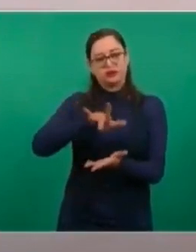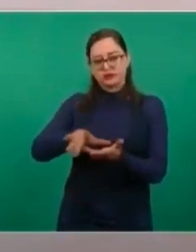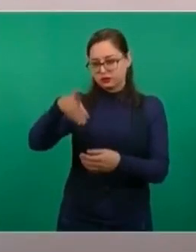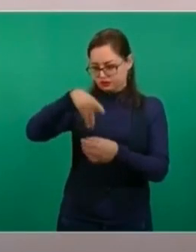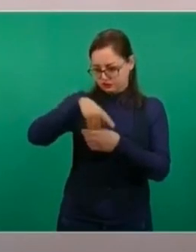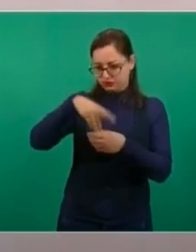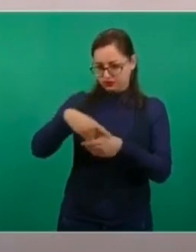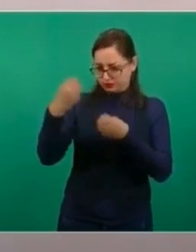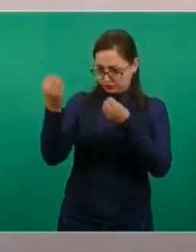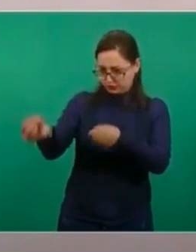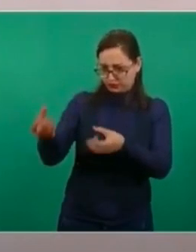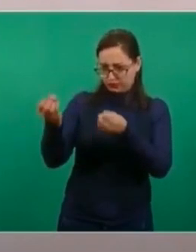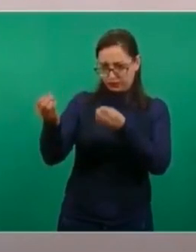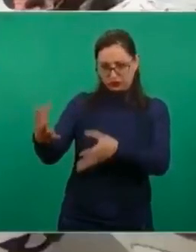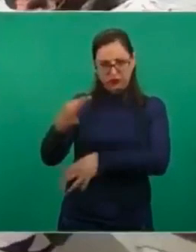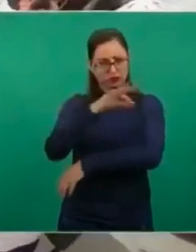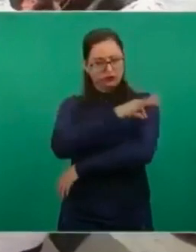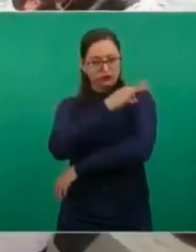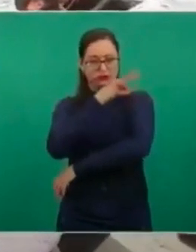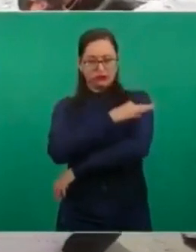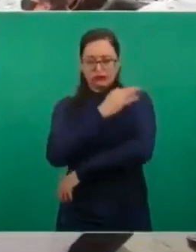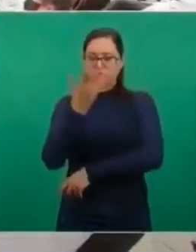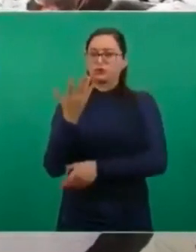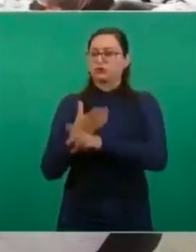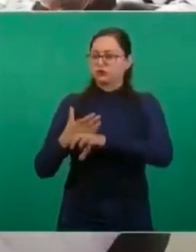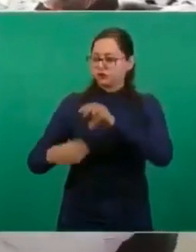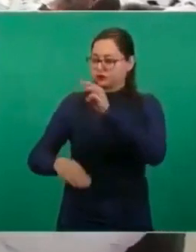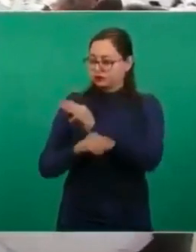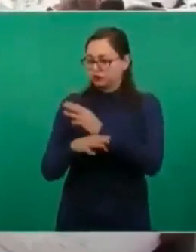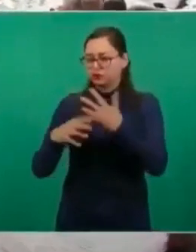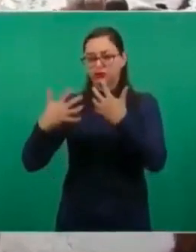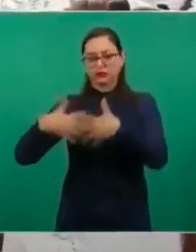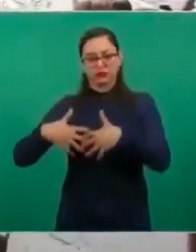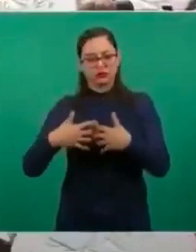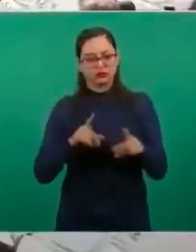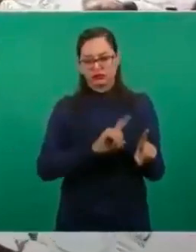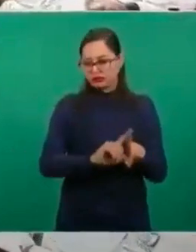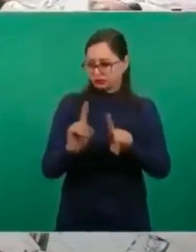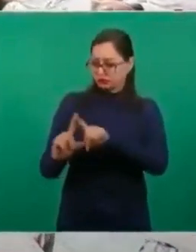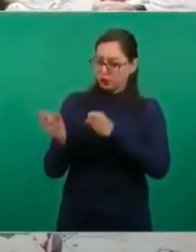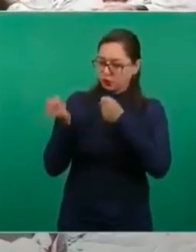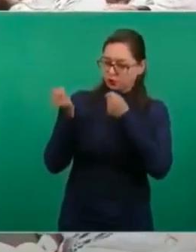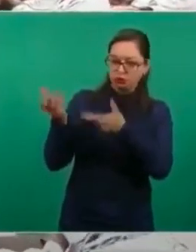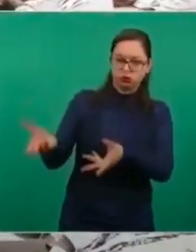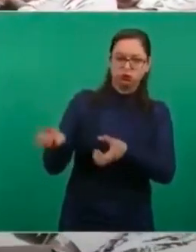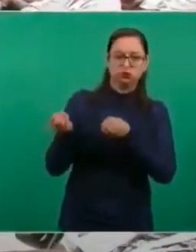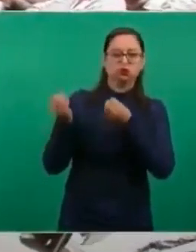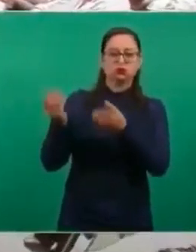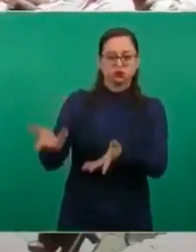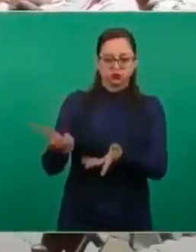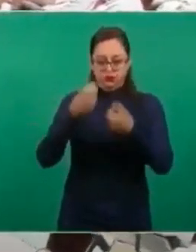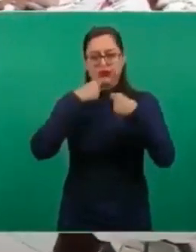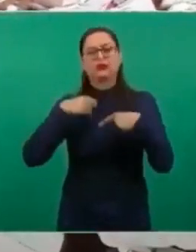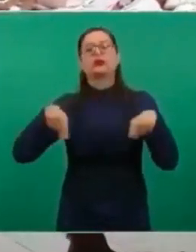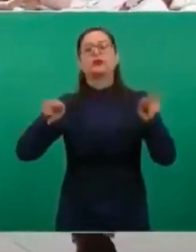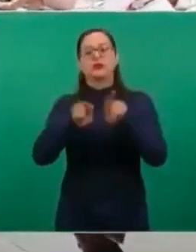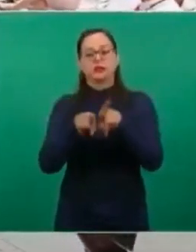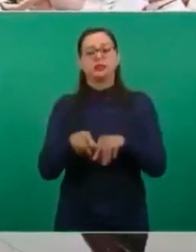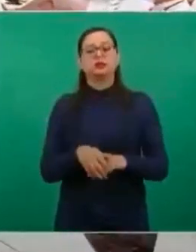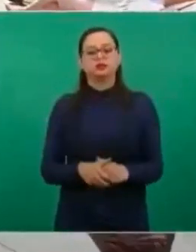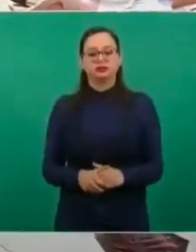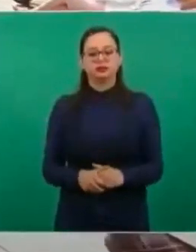enviándoles equipos médicos y vamos a también ayudar